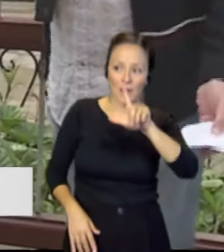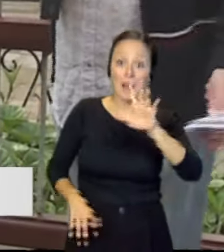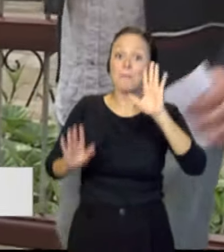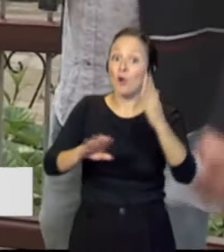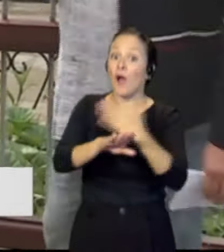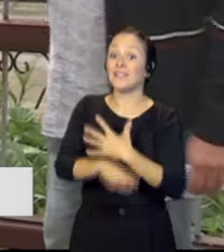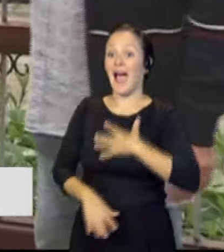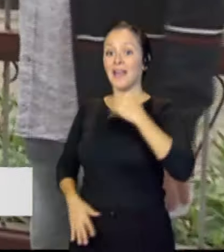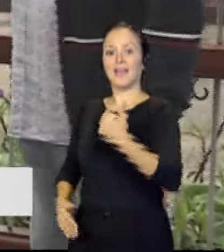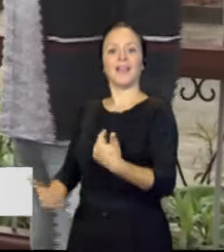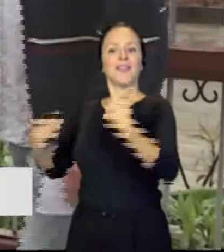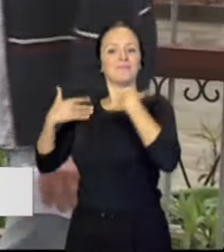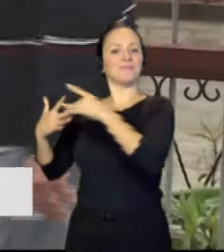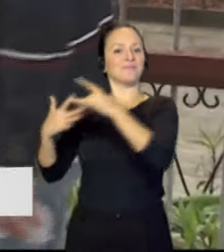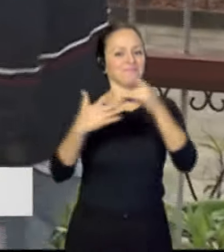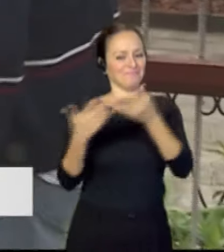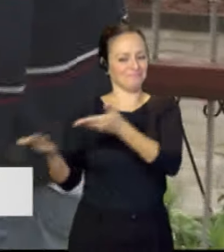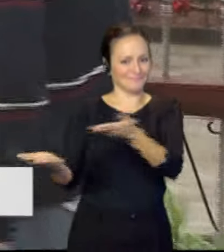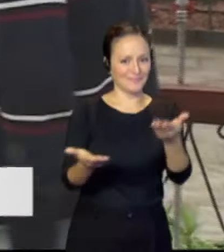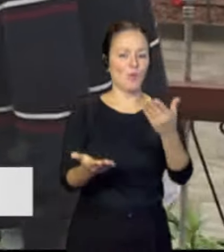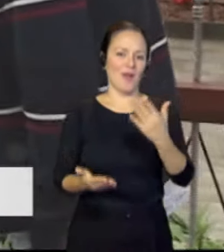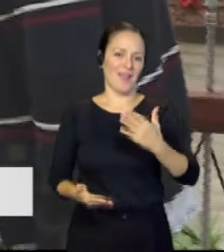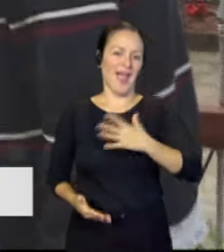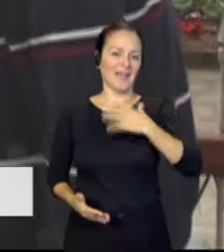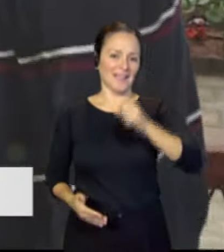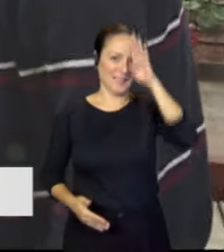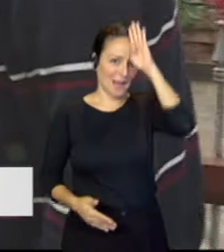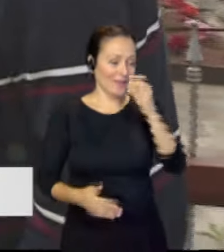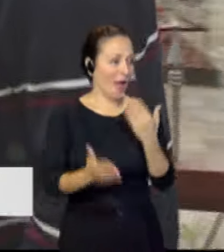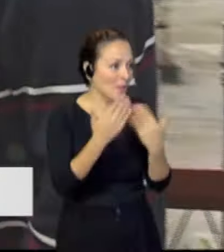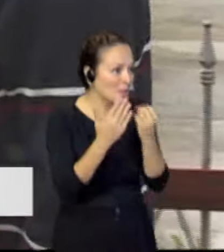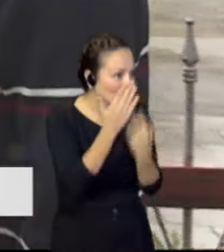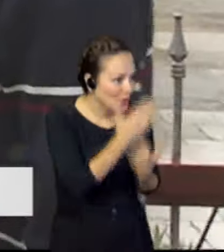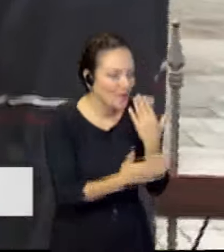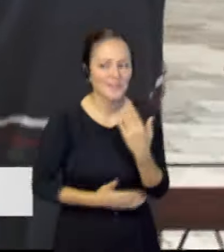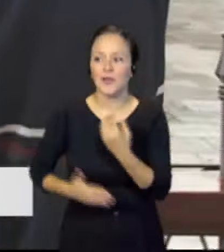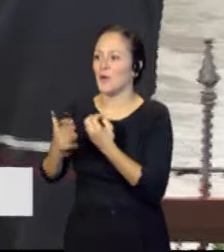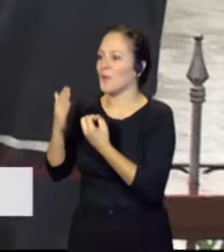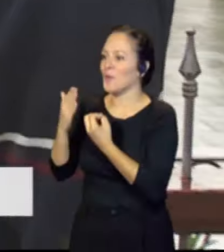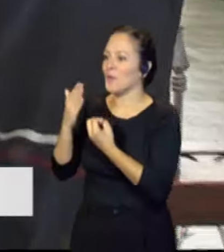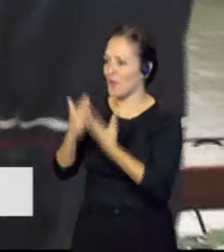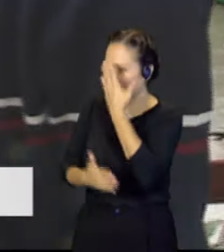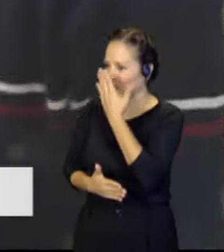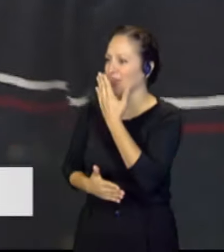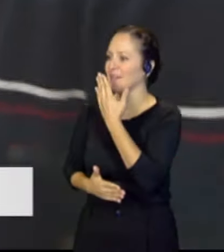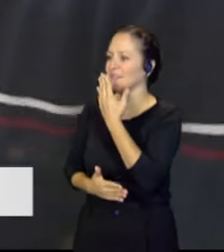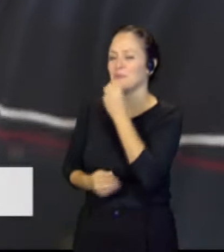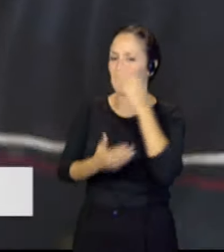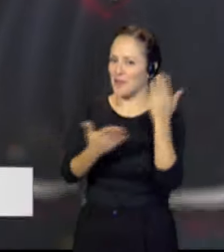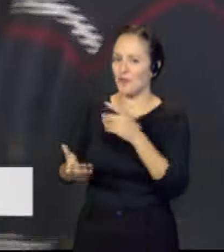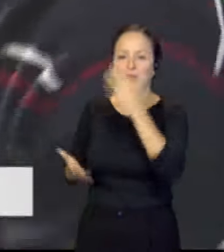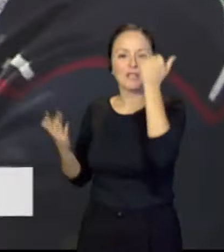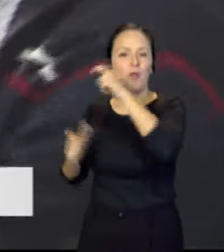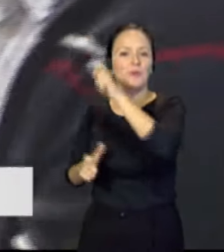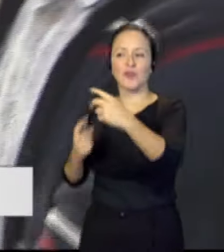anfitrión, es Teodoro Sosa, alcalde de Galdar. Alcalde, buenos días. Muy buenos días, bienvenido y un saludo a todos los televidentes.